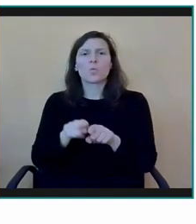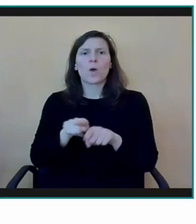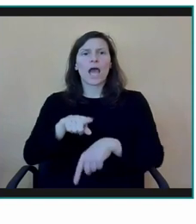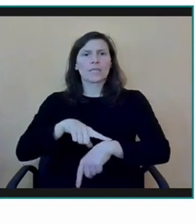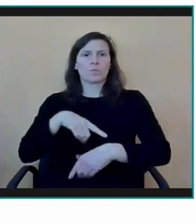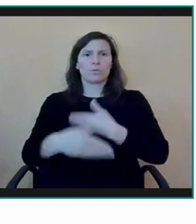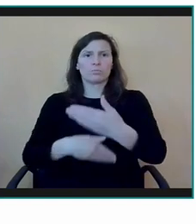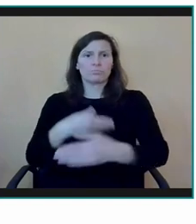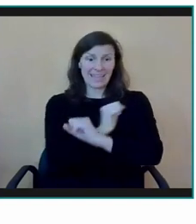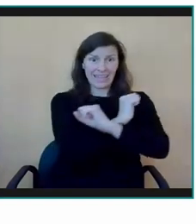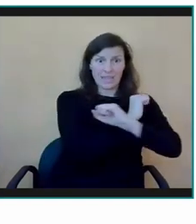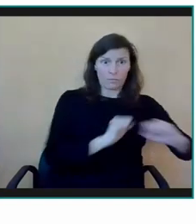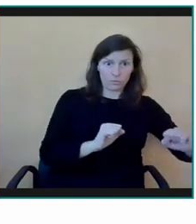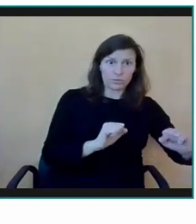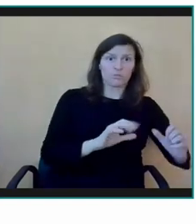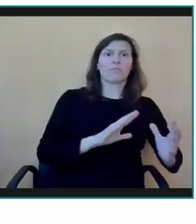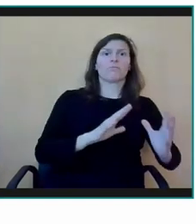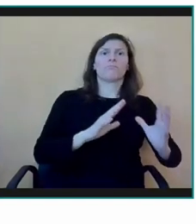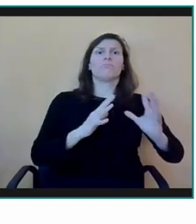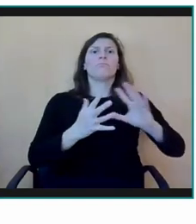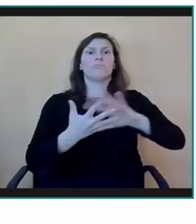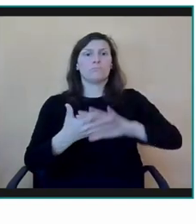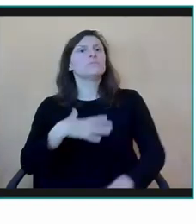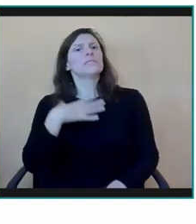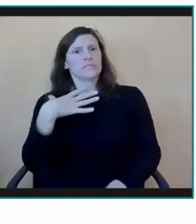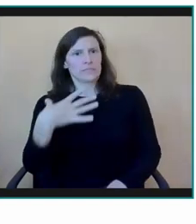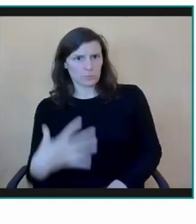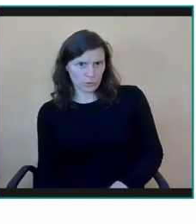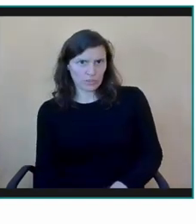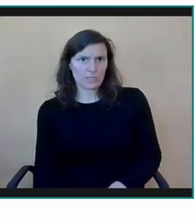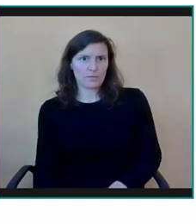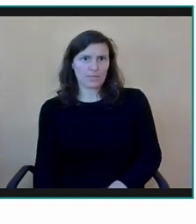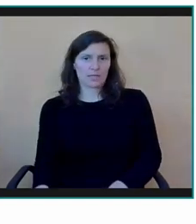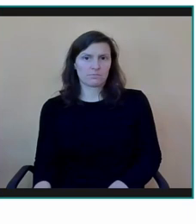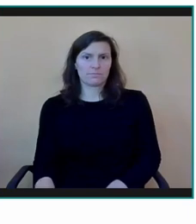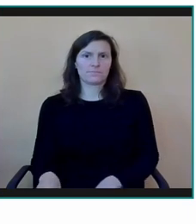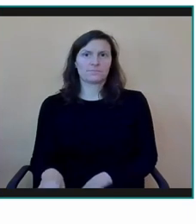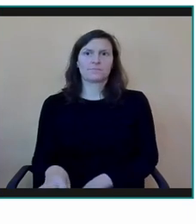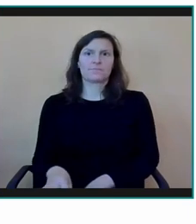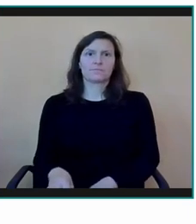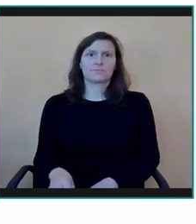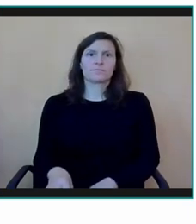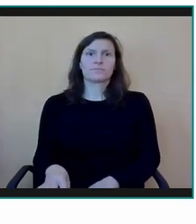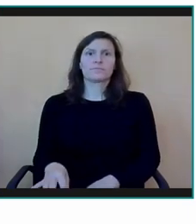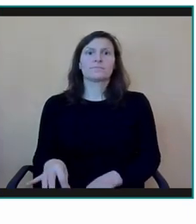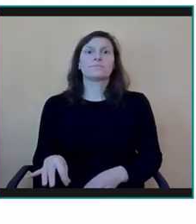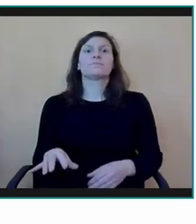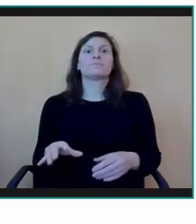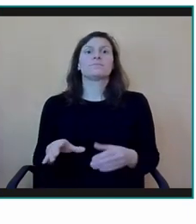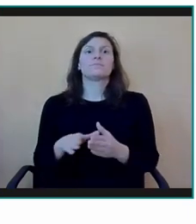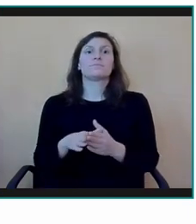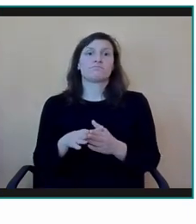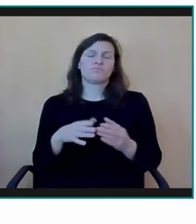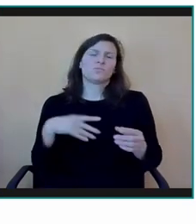lo imposible en lo posible. de esa situación cabe, y seguro que en el debate